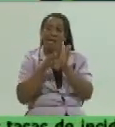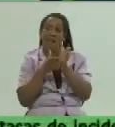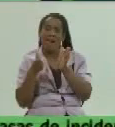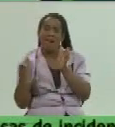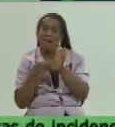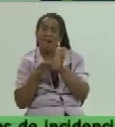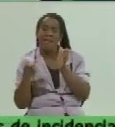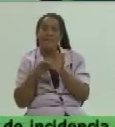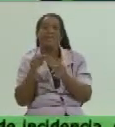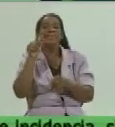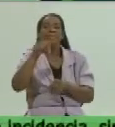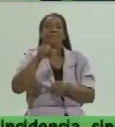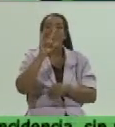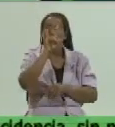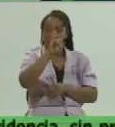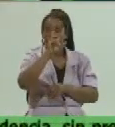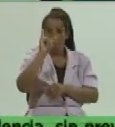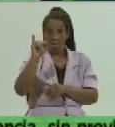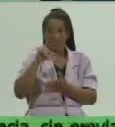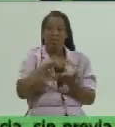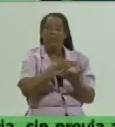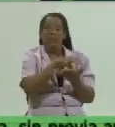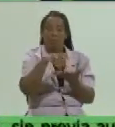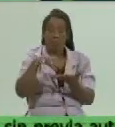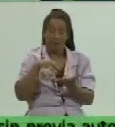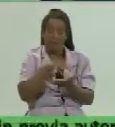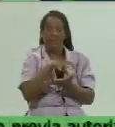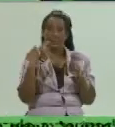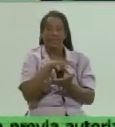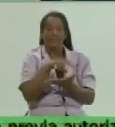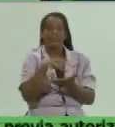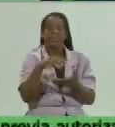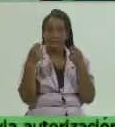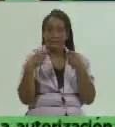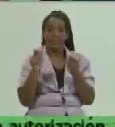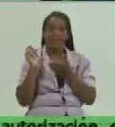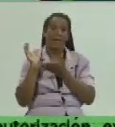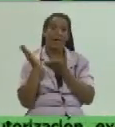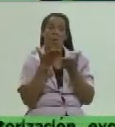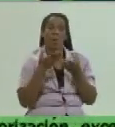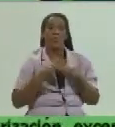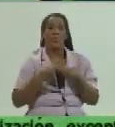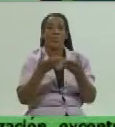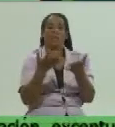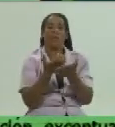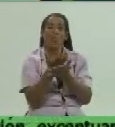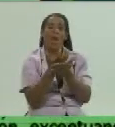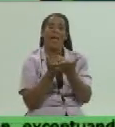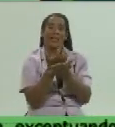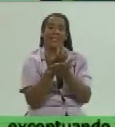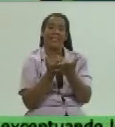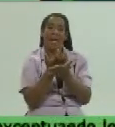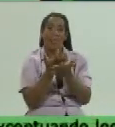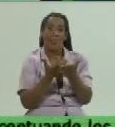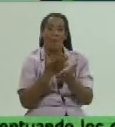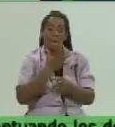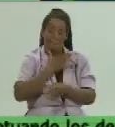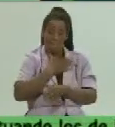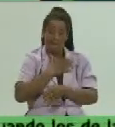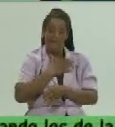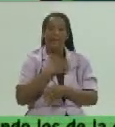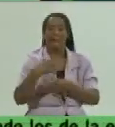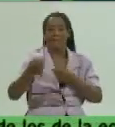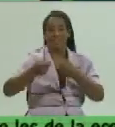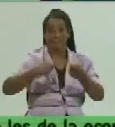puntos de venta en esta provincia cede acopio y son arrendados por él para ejercer estas